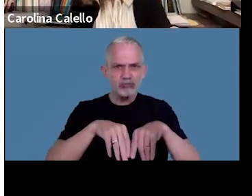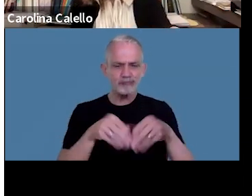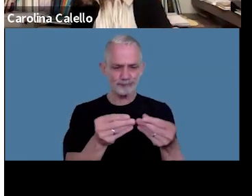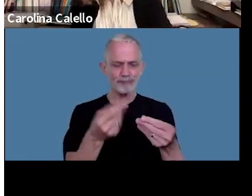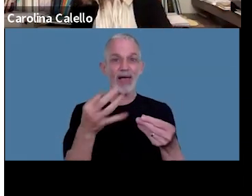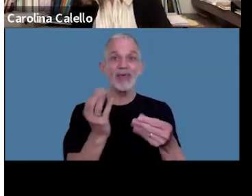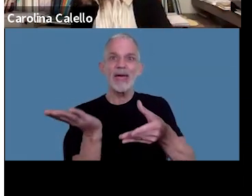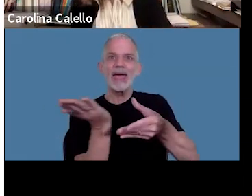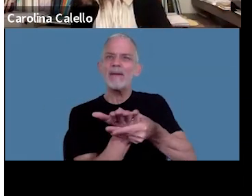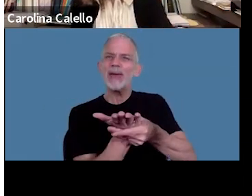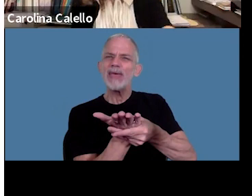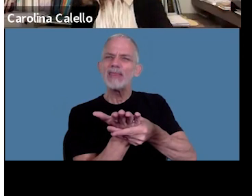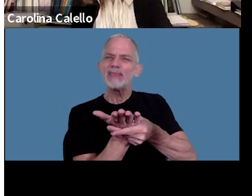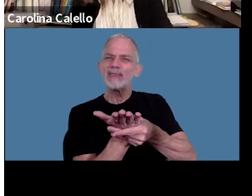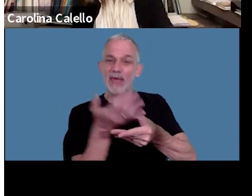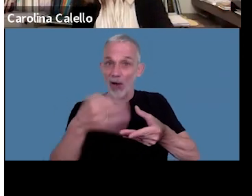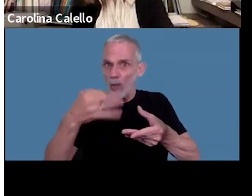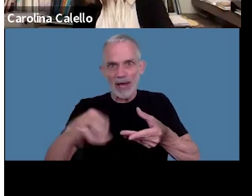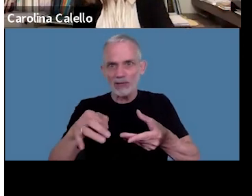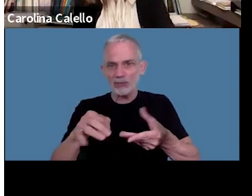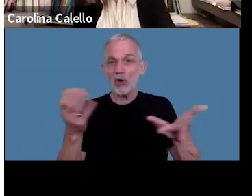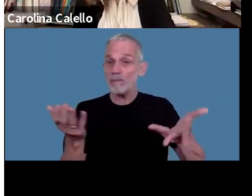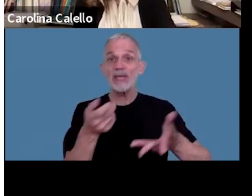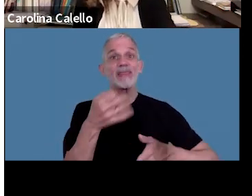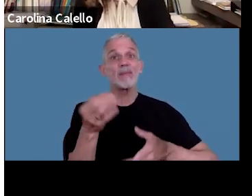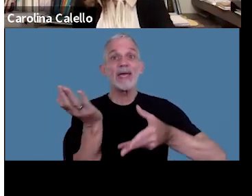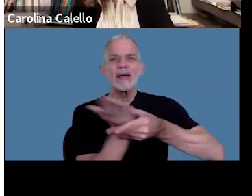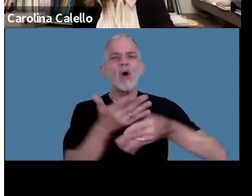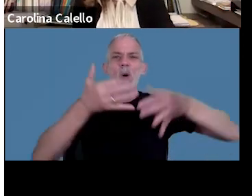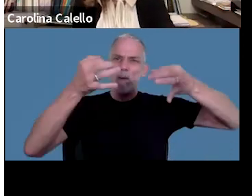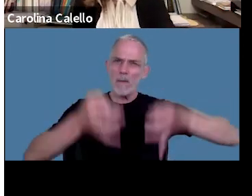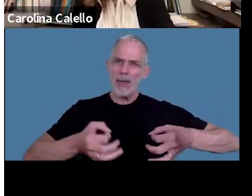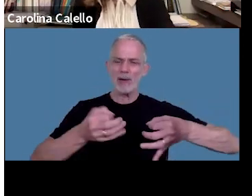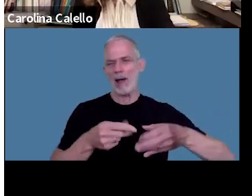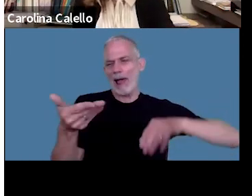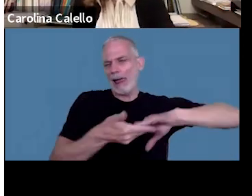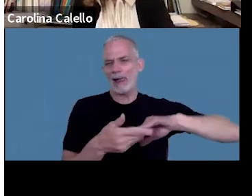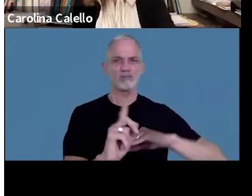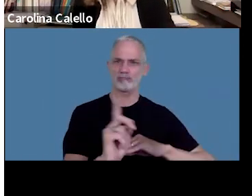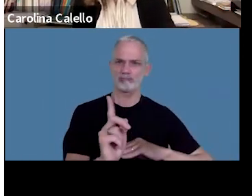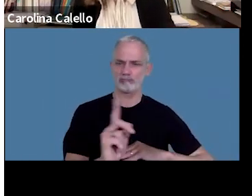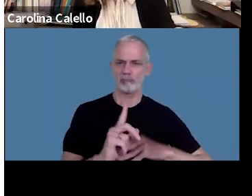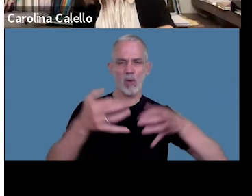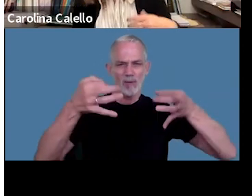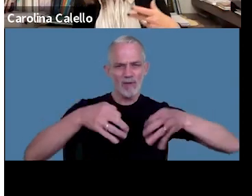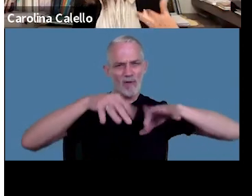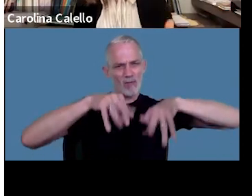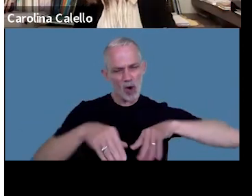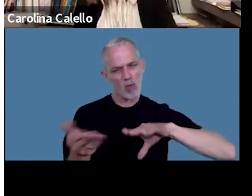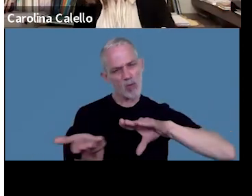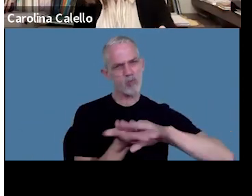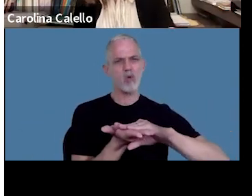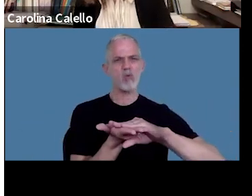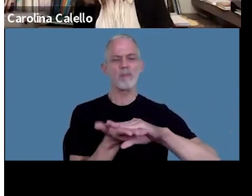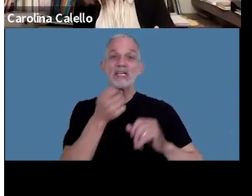ingresadas en el expediente y tienen que estar ingresadas formalmente al expediente porque si